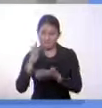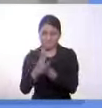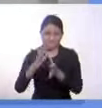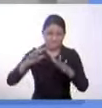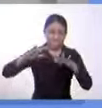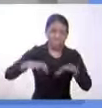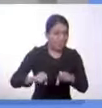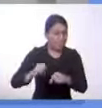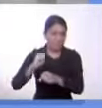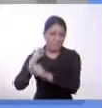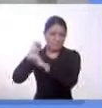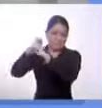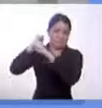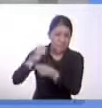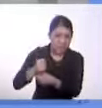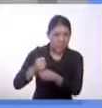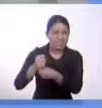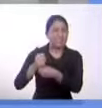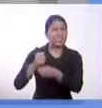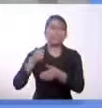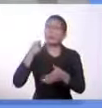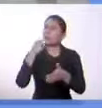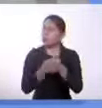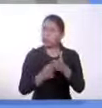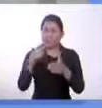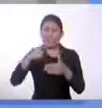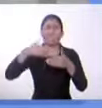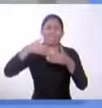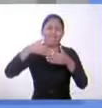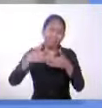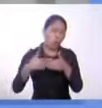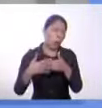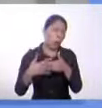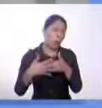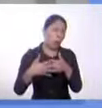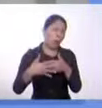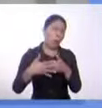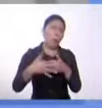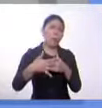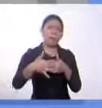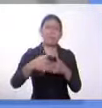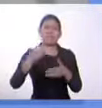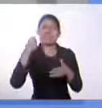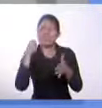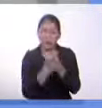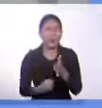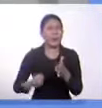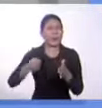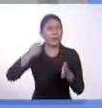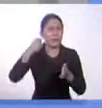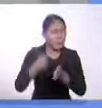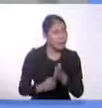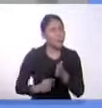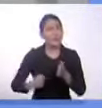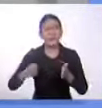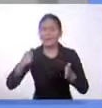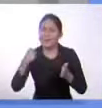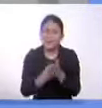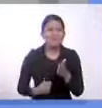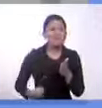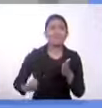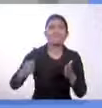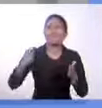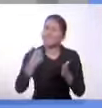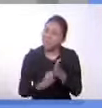luchas han venido cada día desde esa época más fuertes, más fuertes, porque en el fondo han